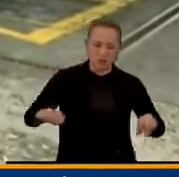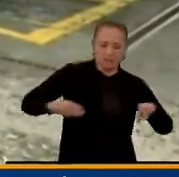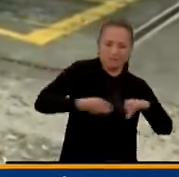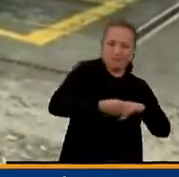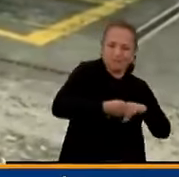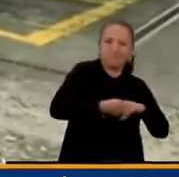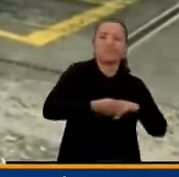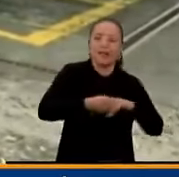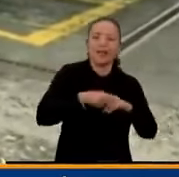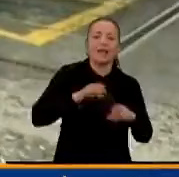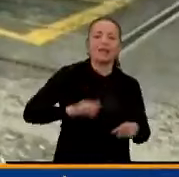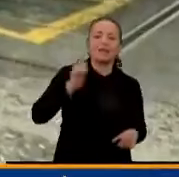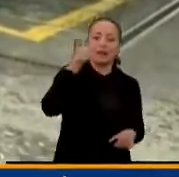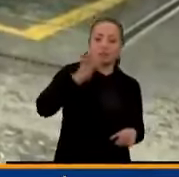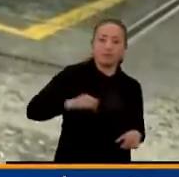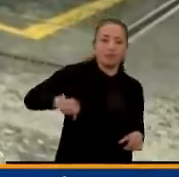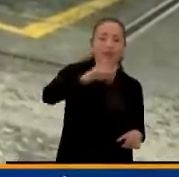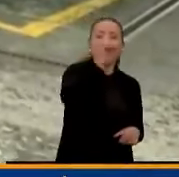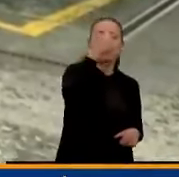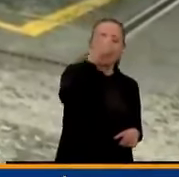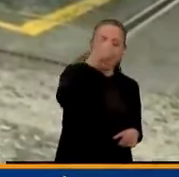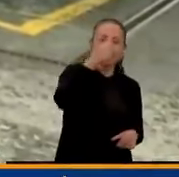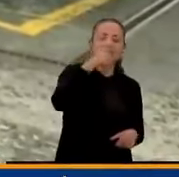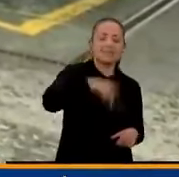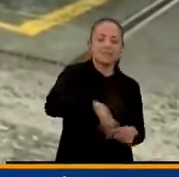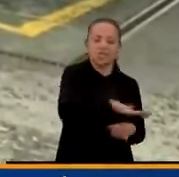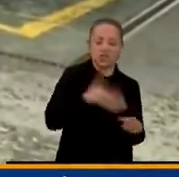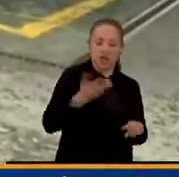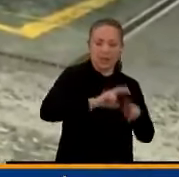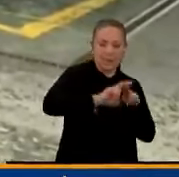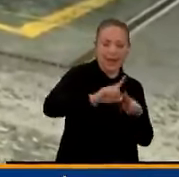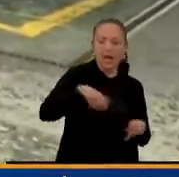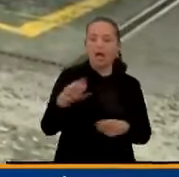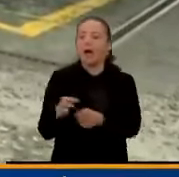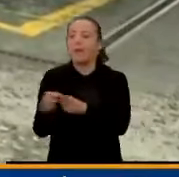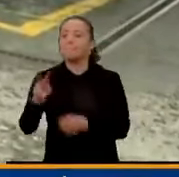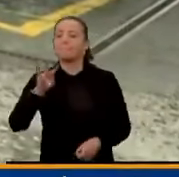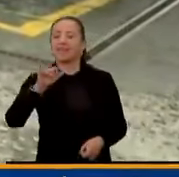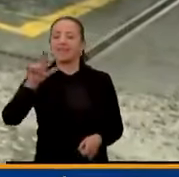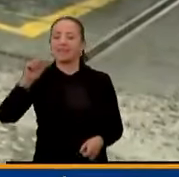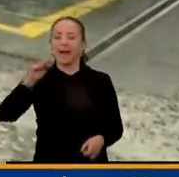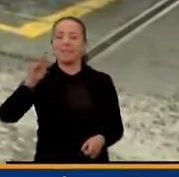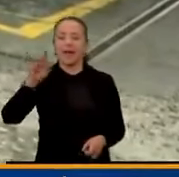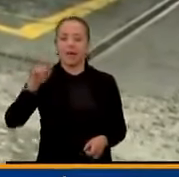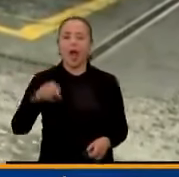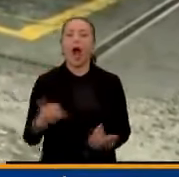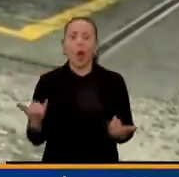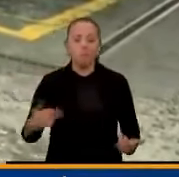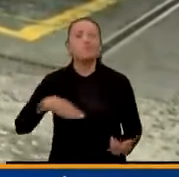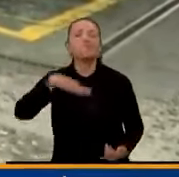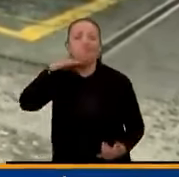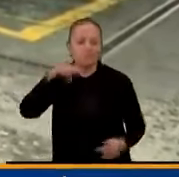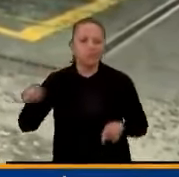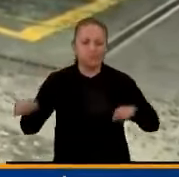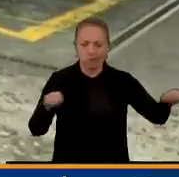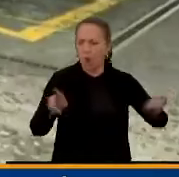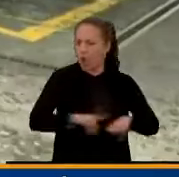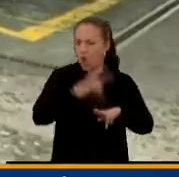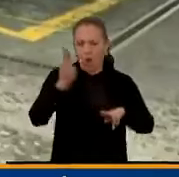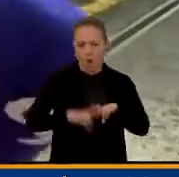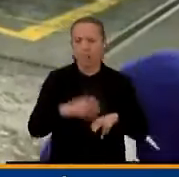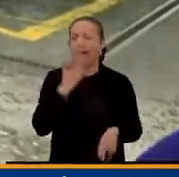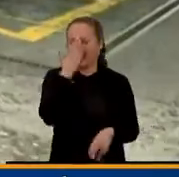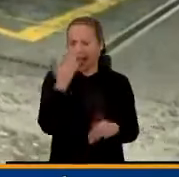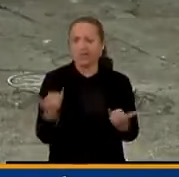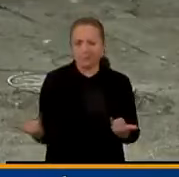servicio en Manizales y en el municipio de Villamaría, tienen nominación, es decir, tienen disponibilidad normal de gas natural vehicular.